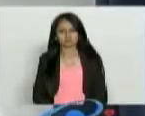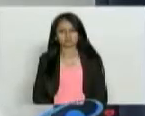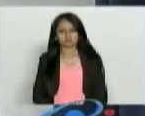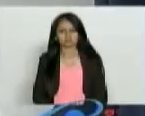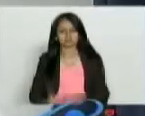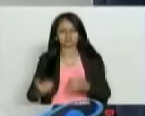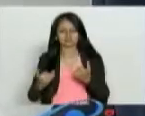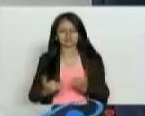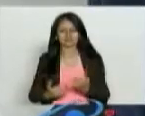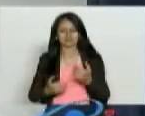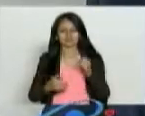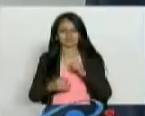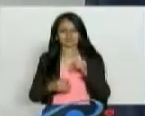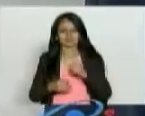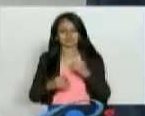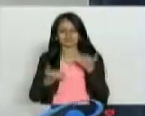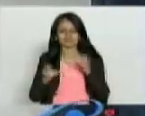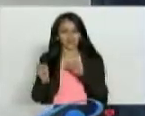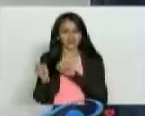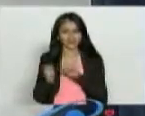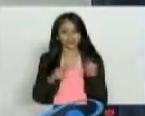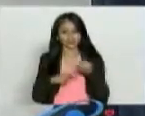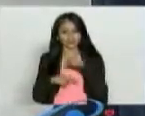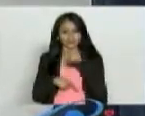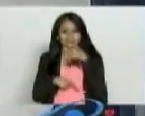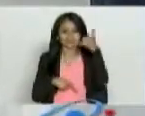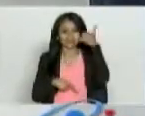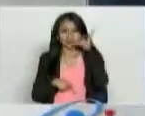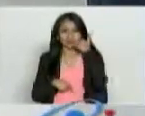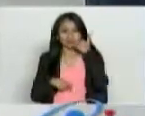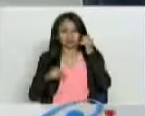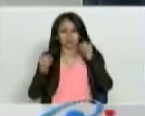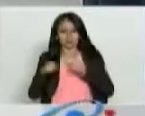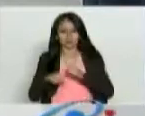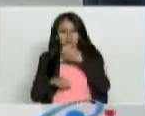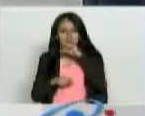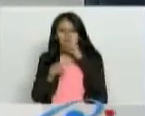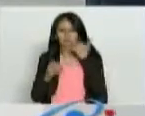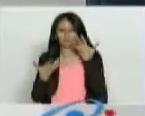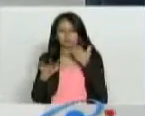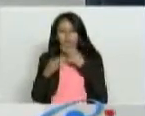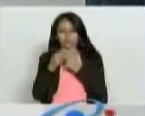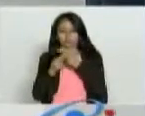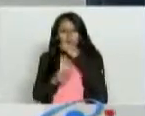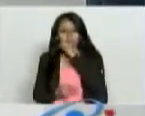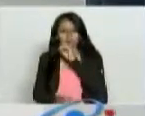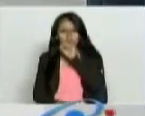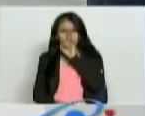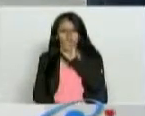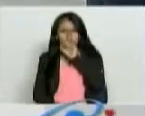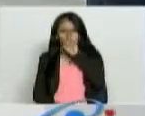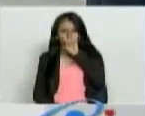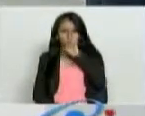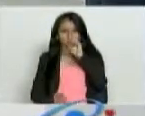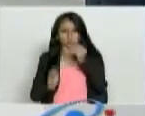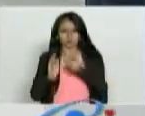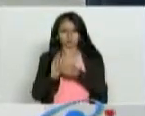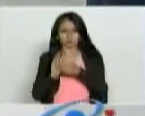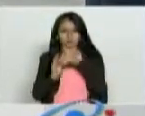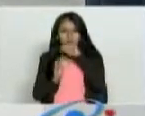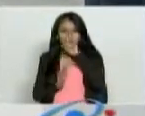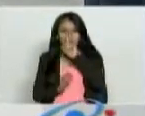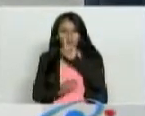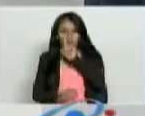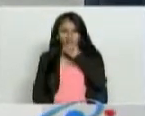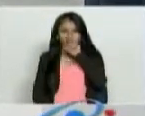Ahora sí, estamos listos a recibir sus llamadas. Línea gratis 018000127222. Al fondo escucho que ya está, creo,